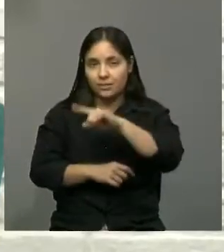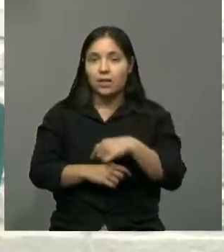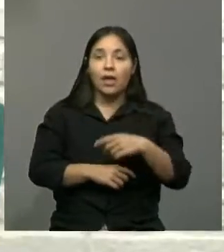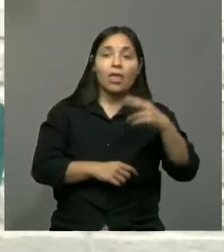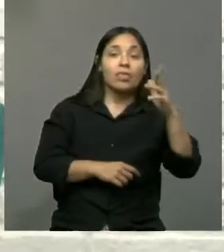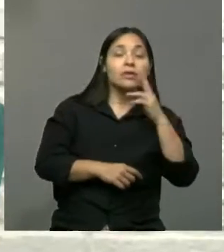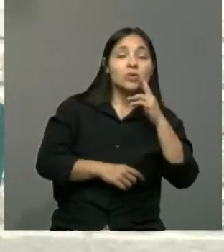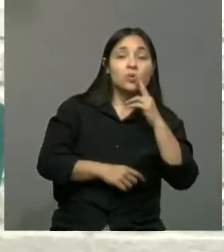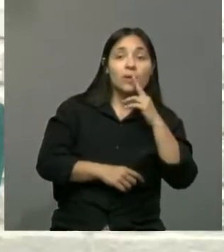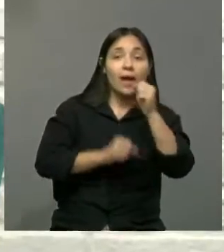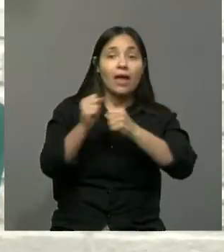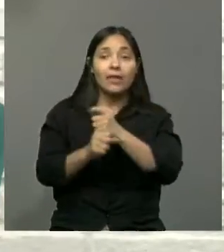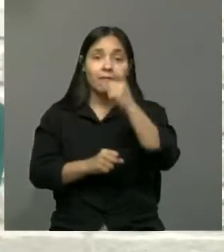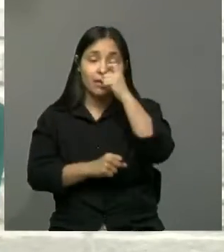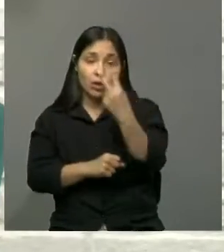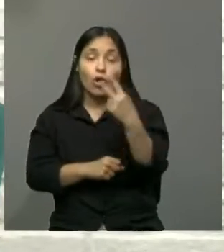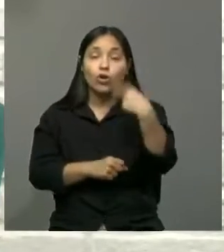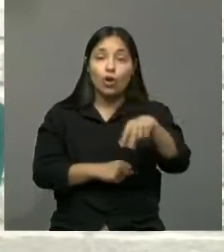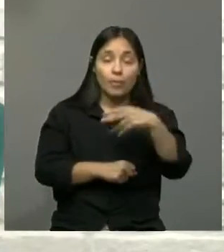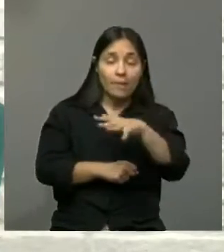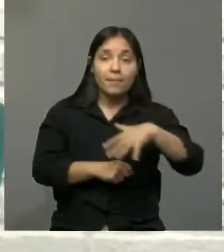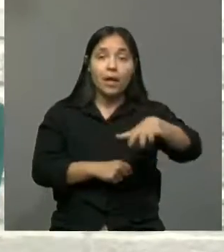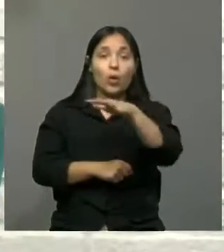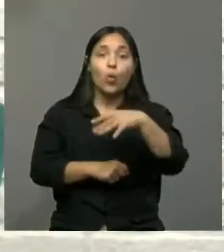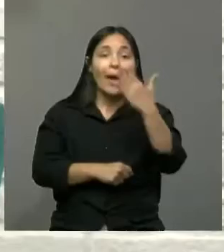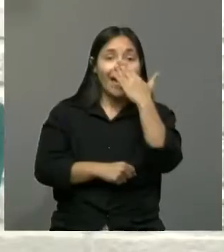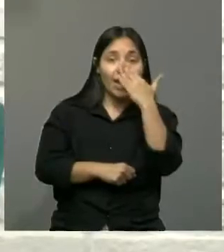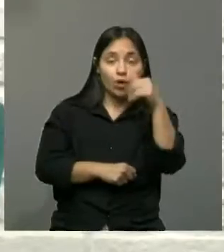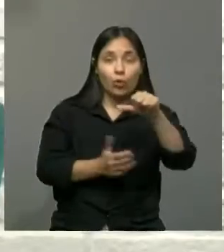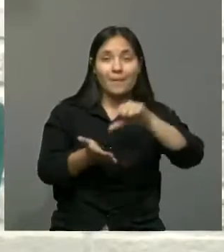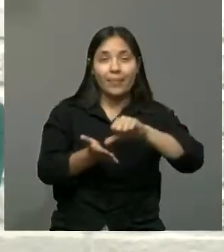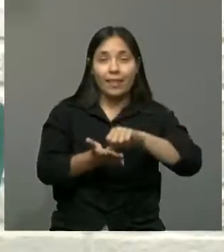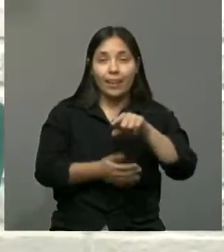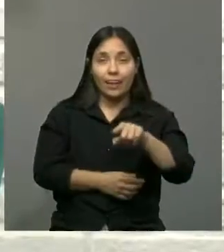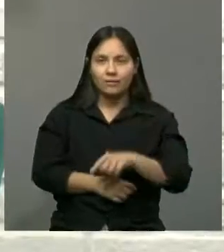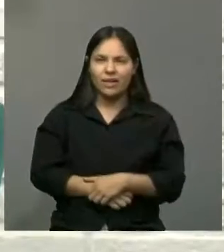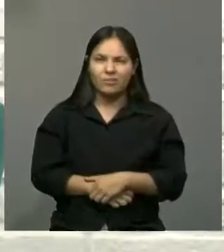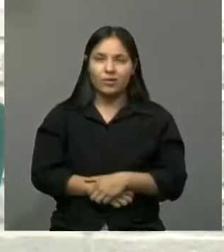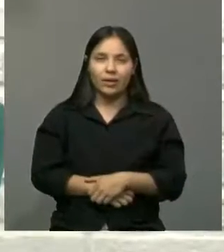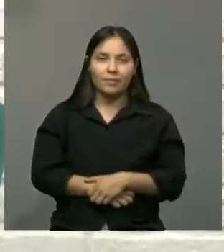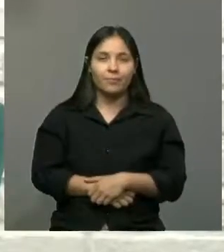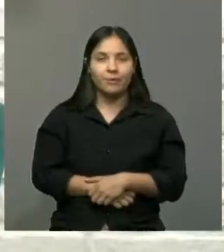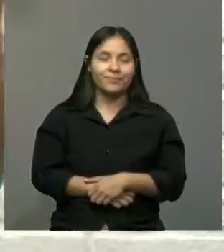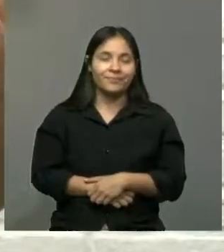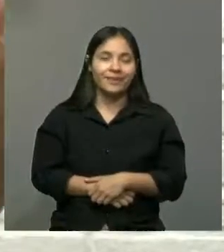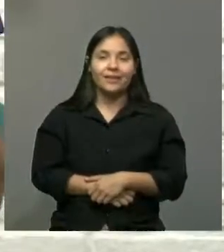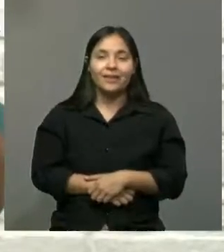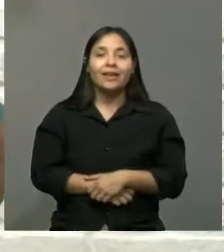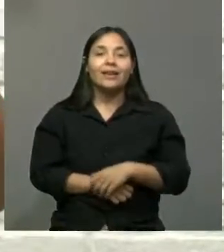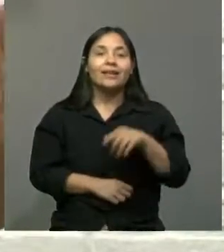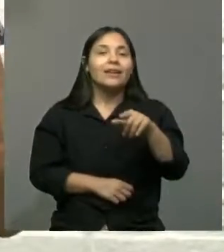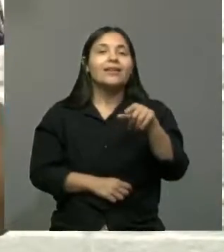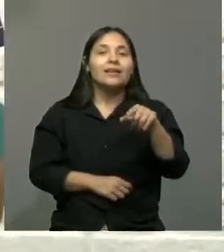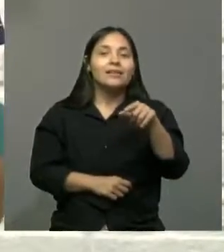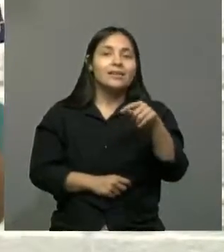19 al 22 de noviembre, allí en Carlos Paz, durante, obviamente, cuatro jornadas. Bueno, ¿qué expectativas tenés,